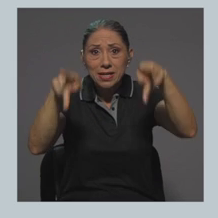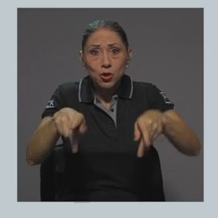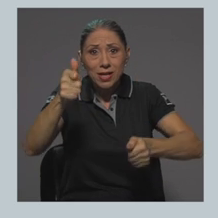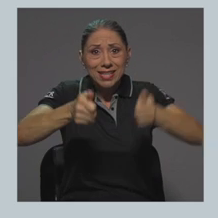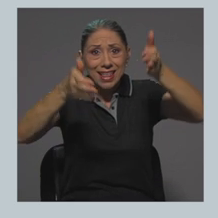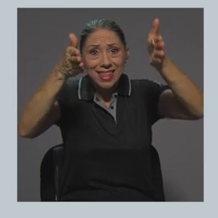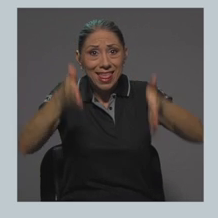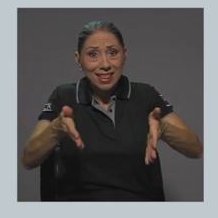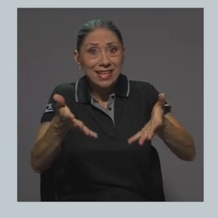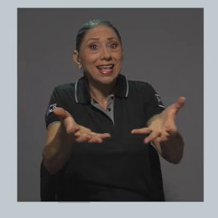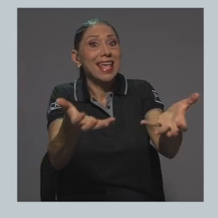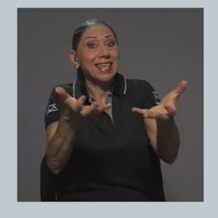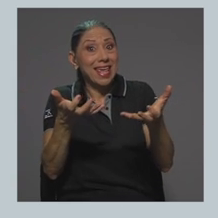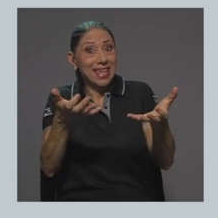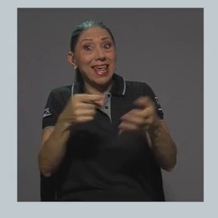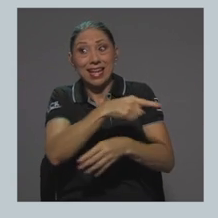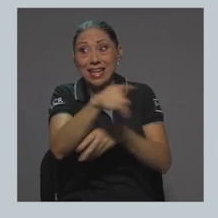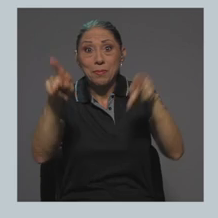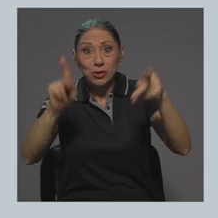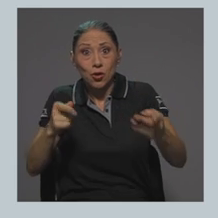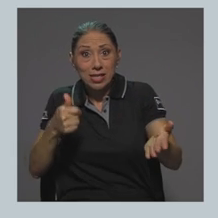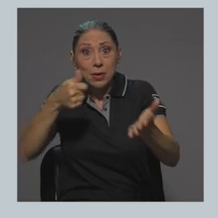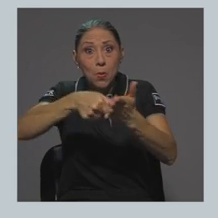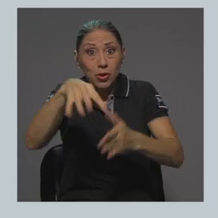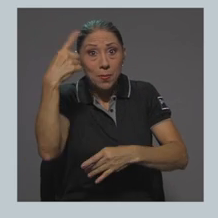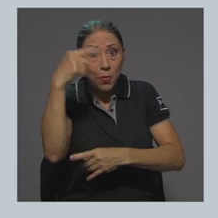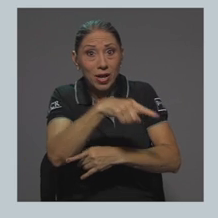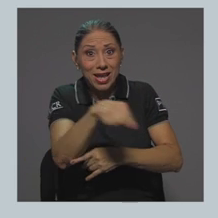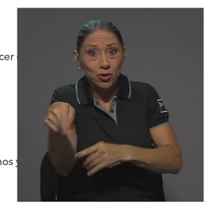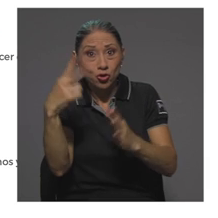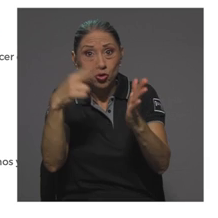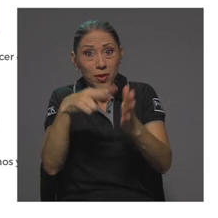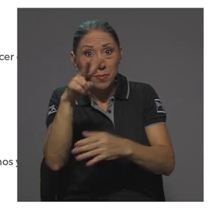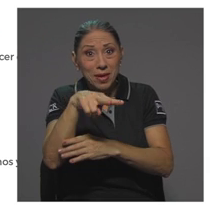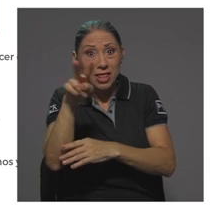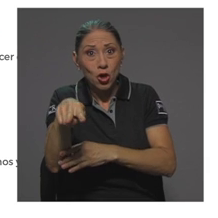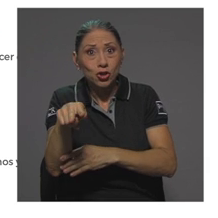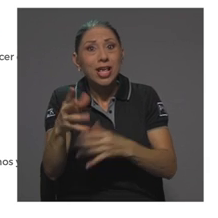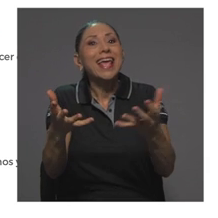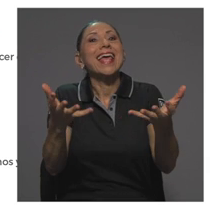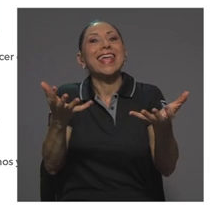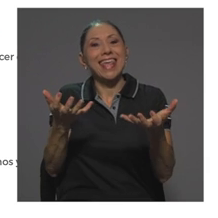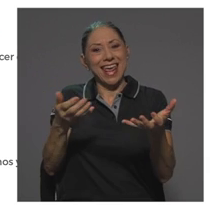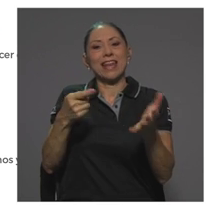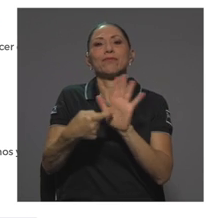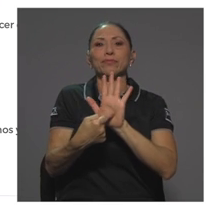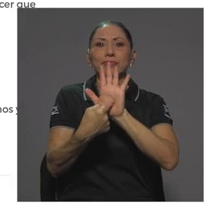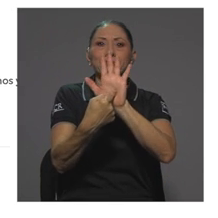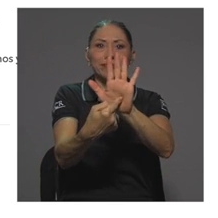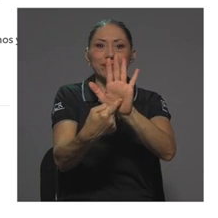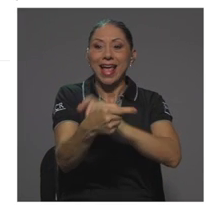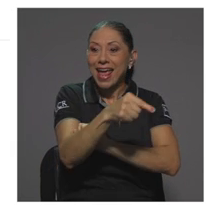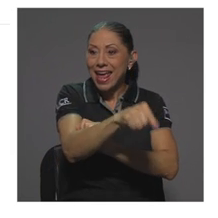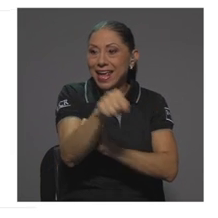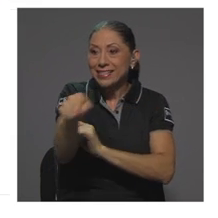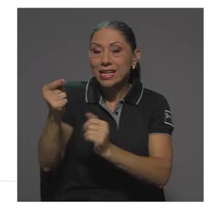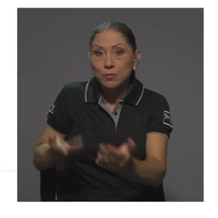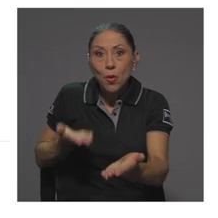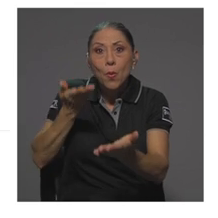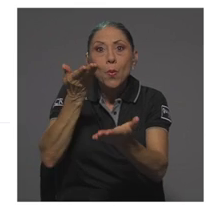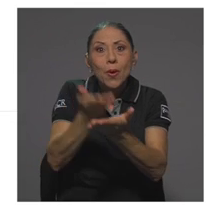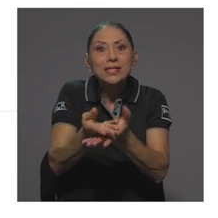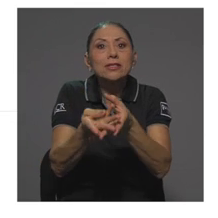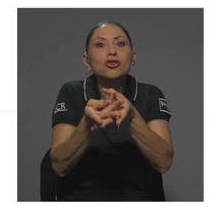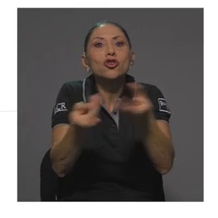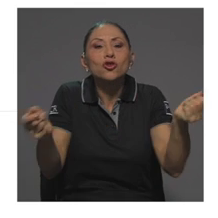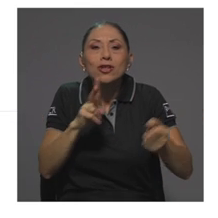candidatas a puestos de escogencia popular en el 2022, aquellas que ofrezcan soluciones reales a las